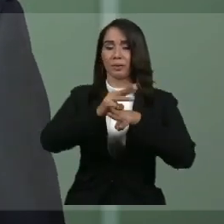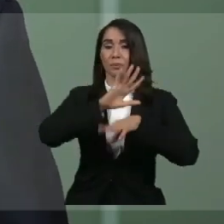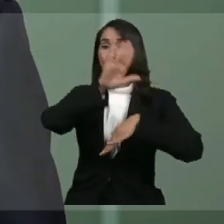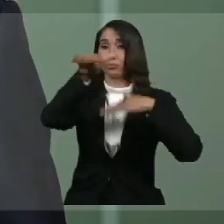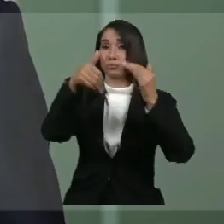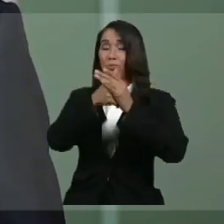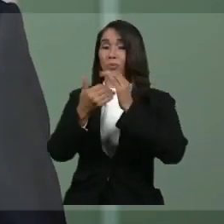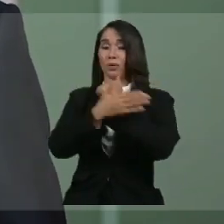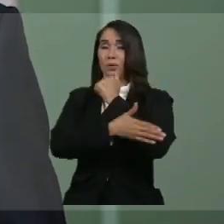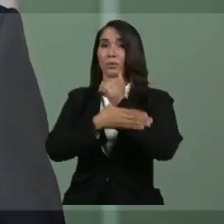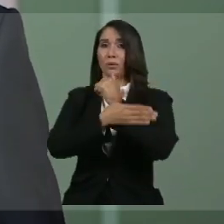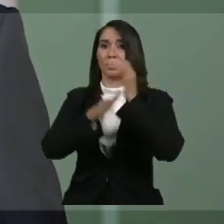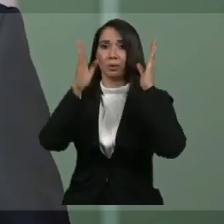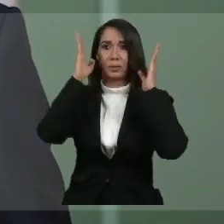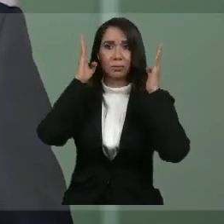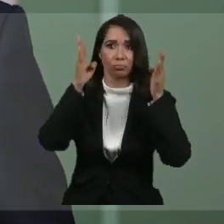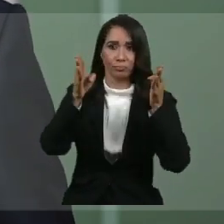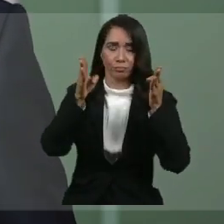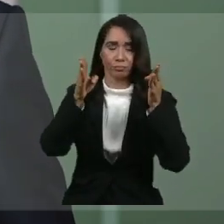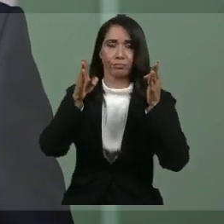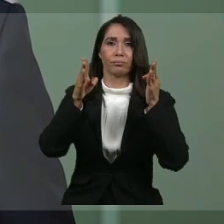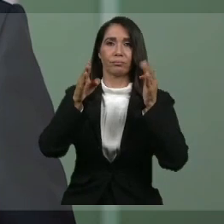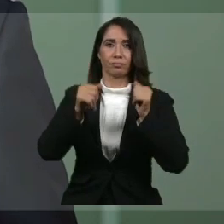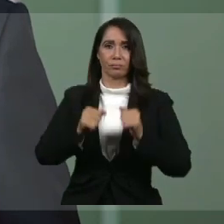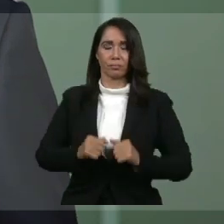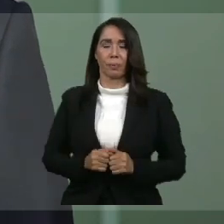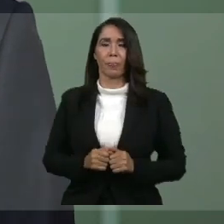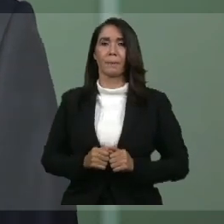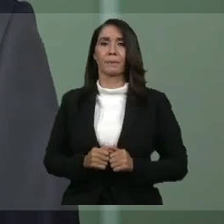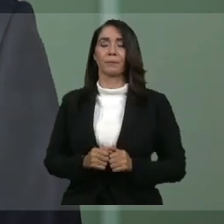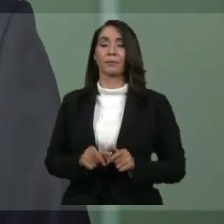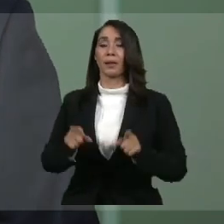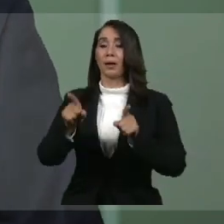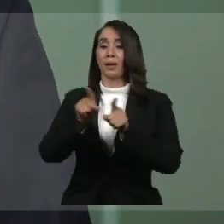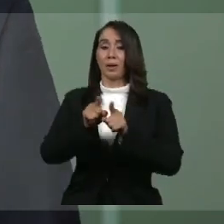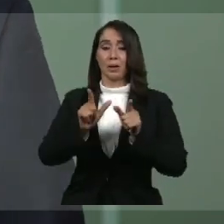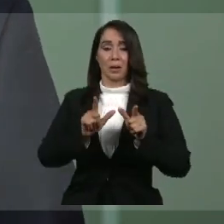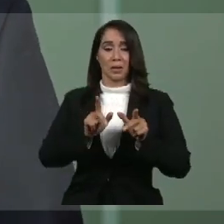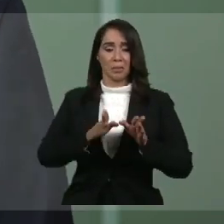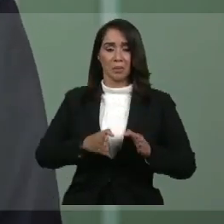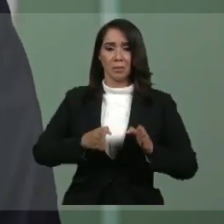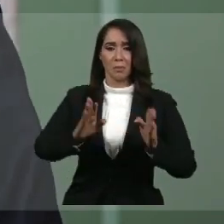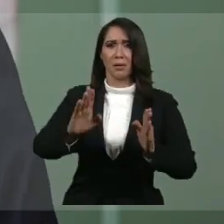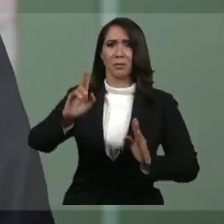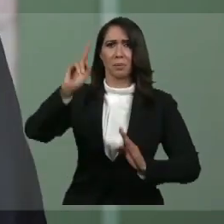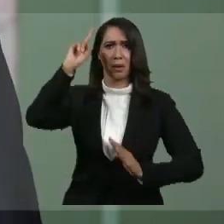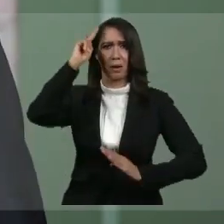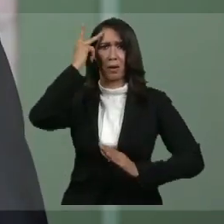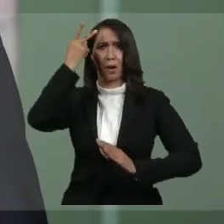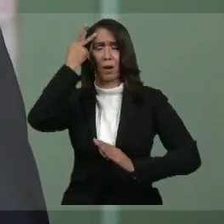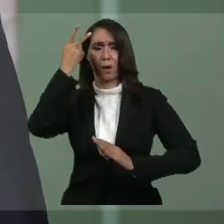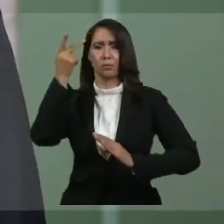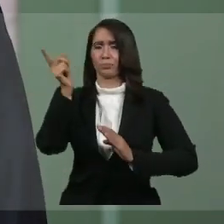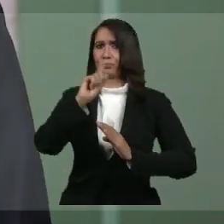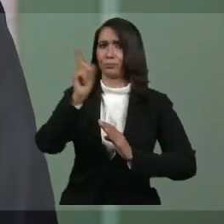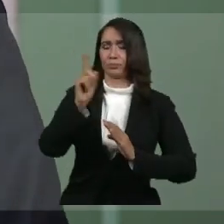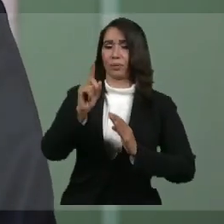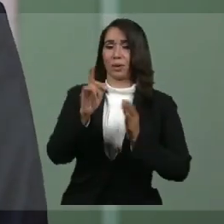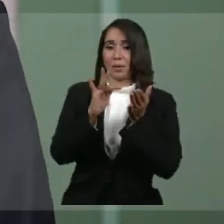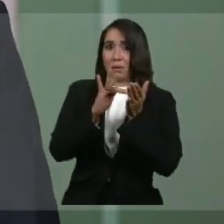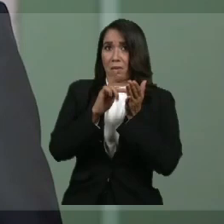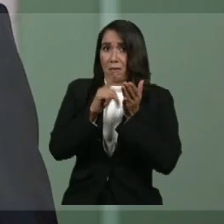tendremos que estar alerta. Tampoco hay espacio para politizar ni para tratar de sacar ventajas